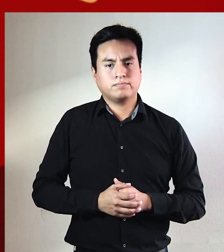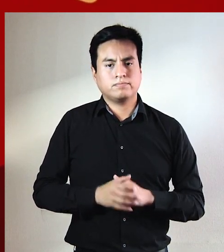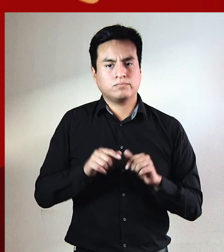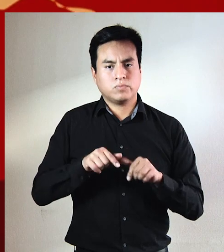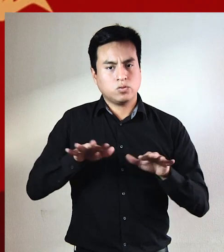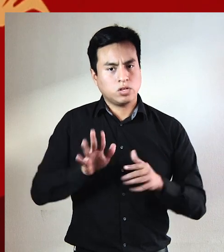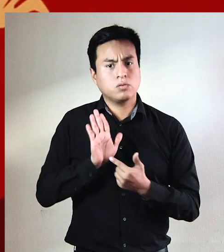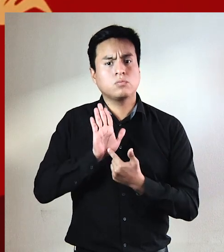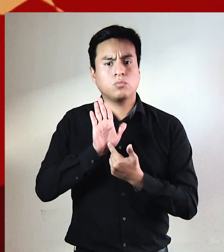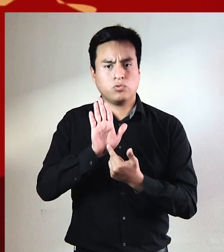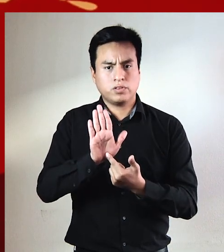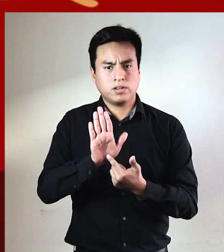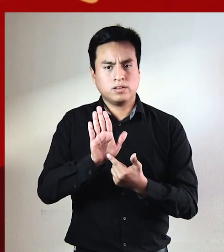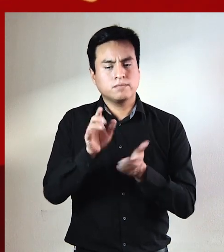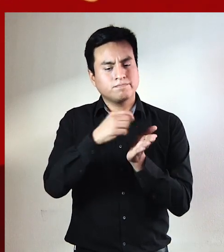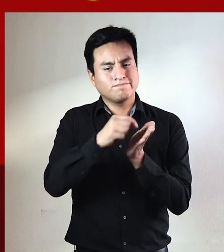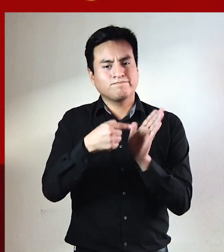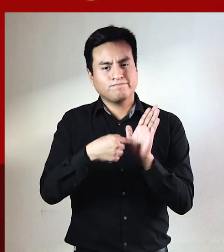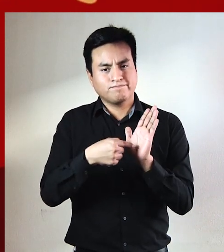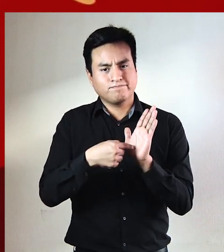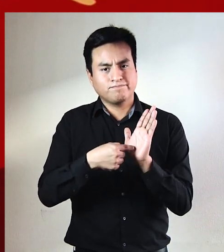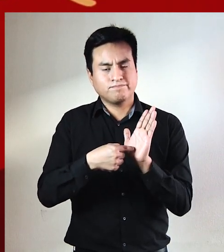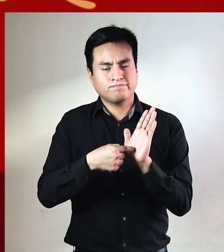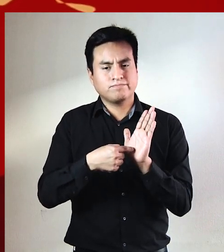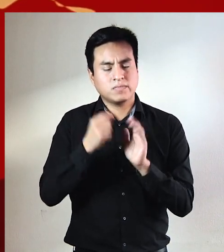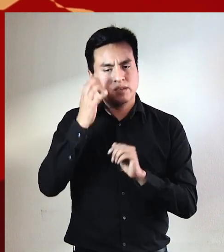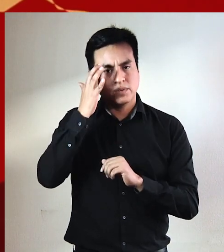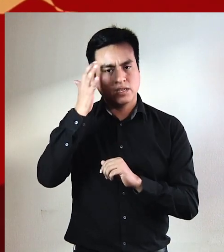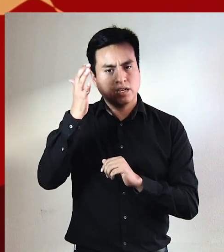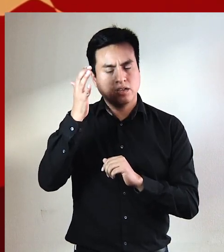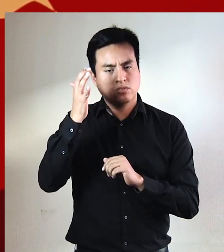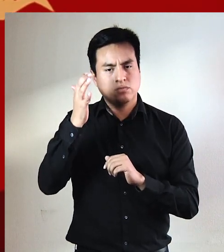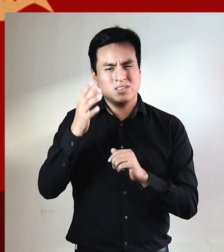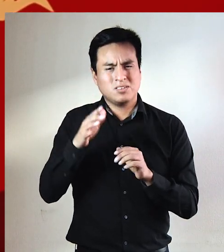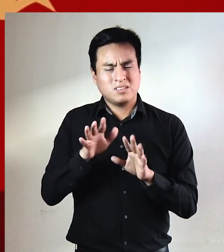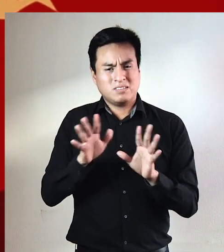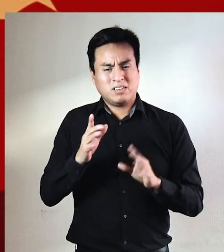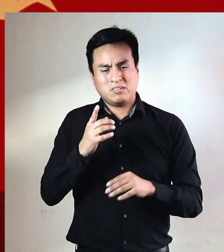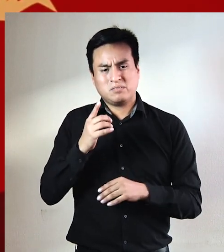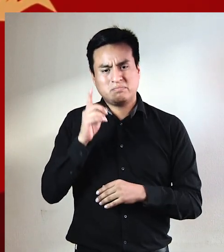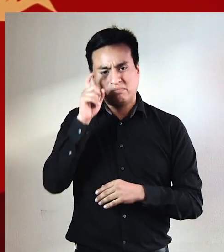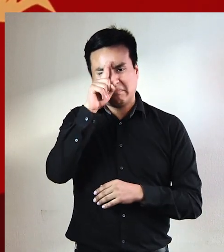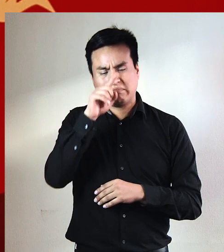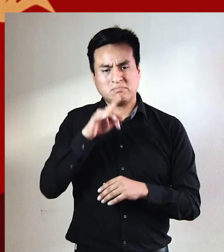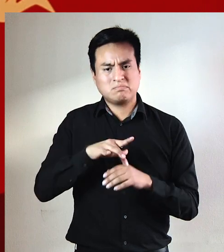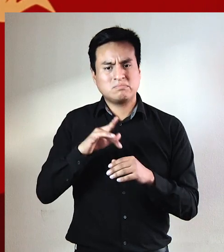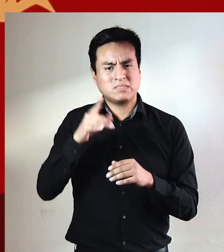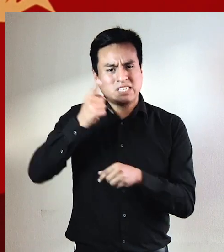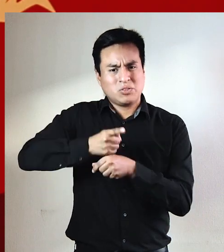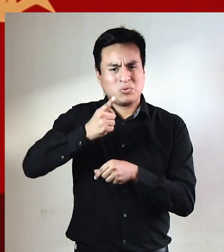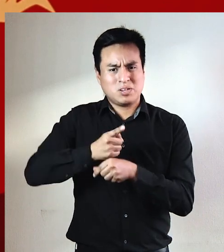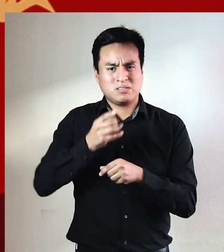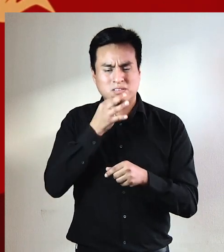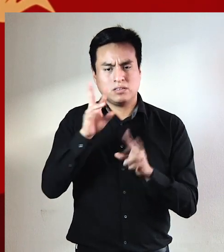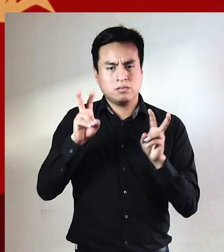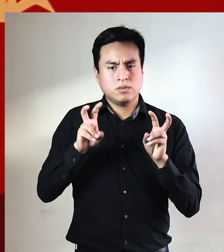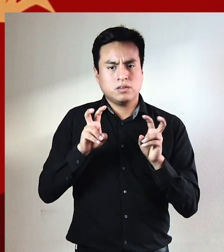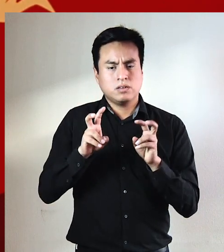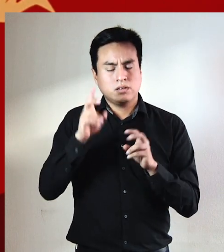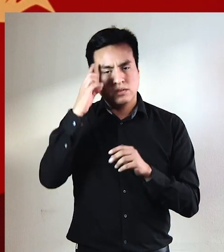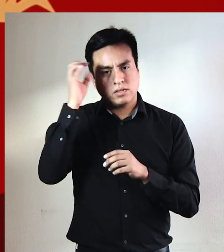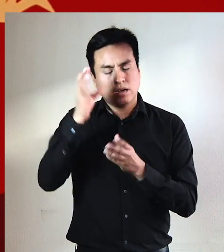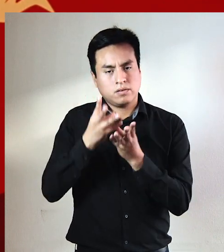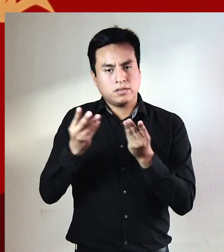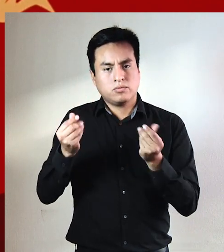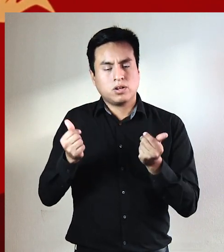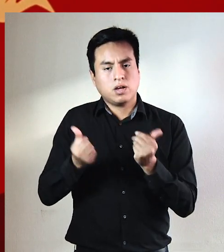es lo que he tratado de mostrar en lo que he escrito he imaginado en medio del terror de la dictadura sagas inacabables que